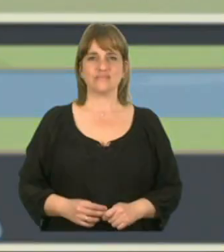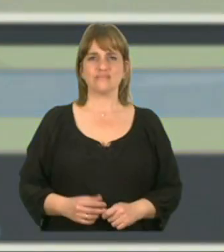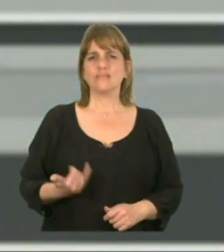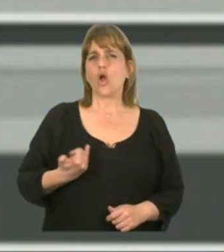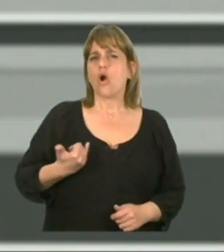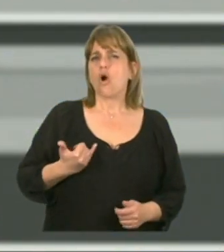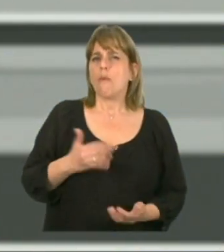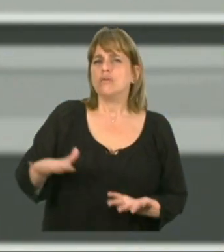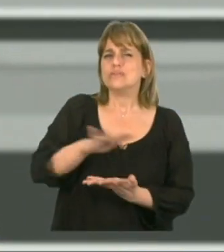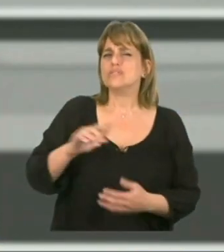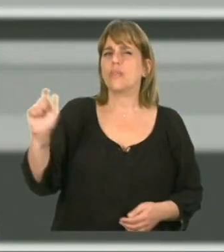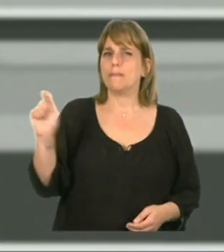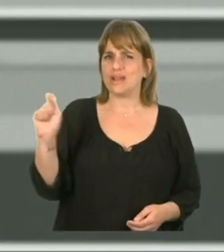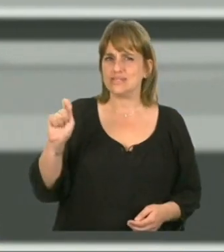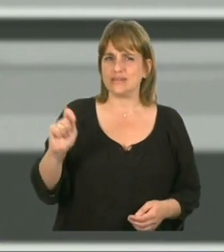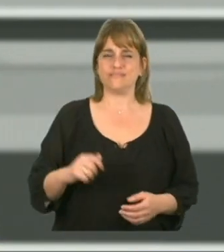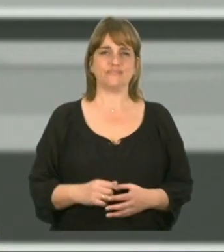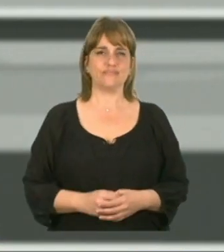¿Cómo actuar en una emergencia?